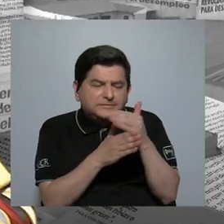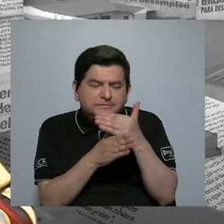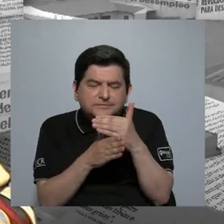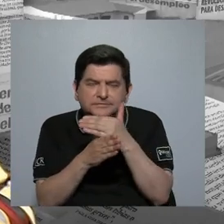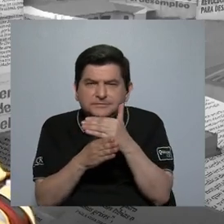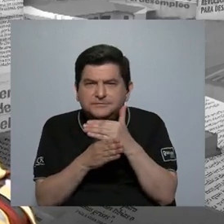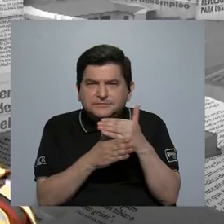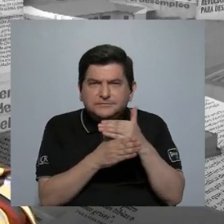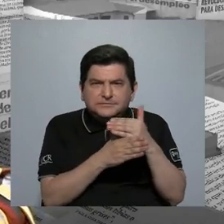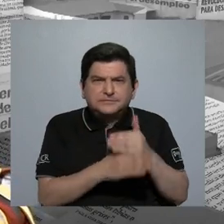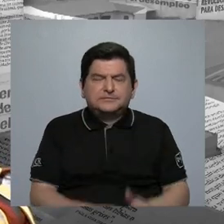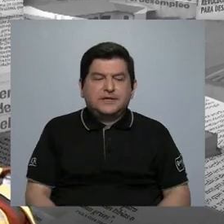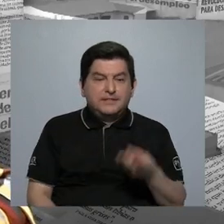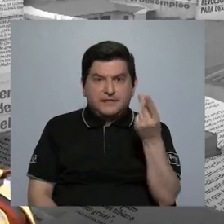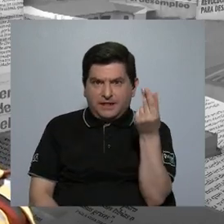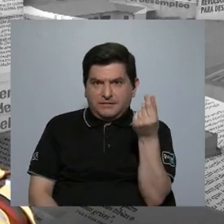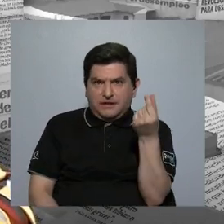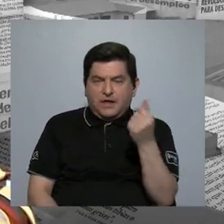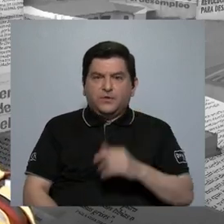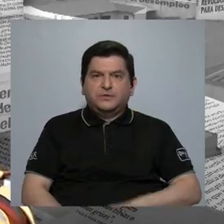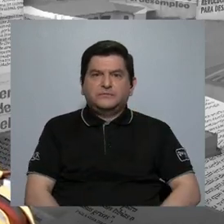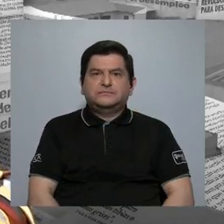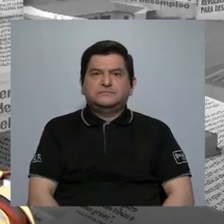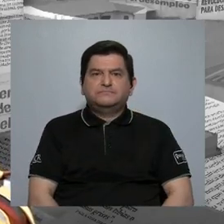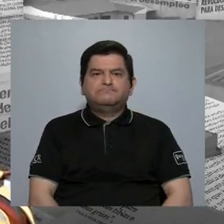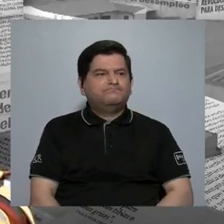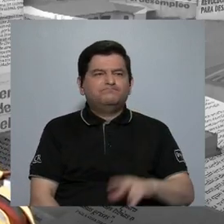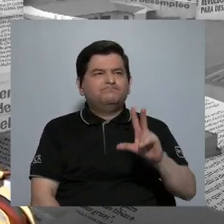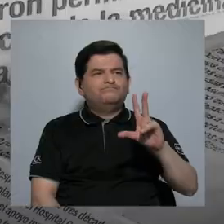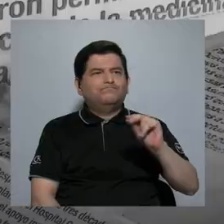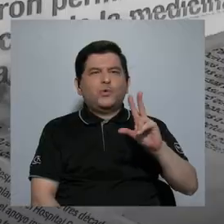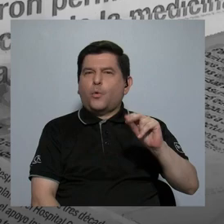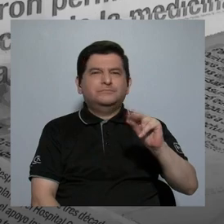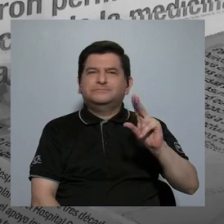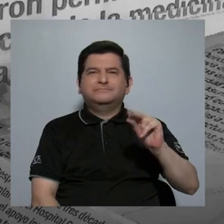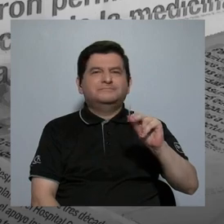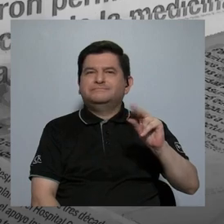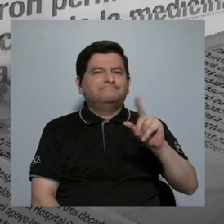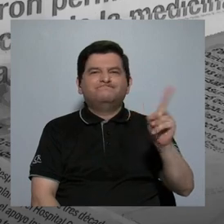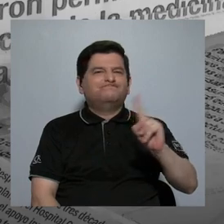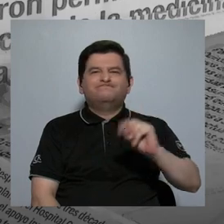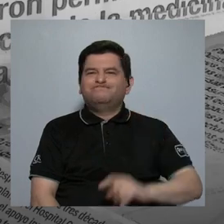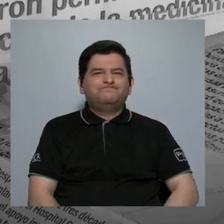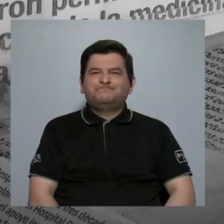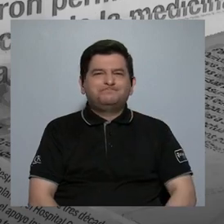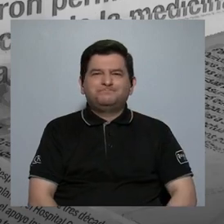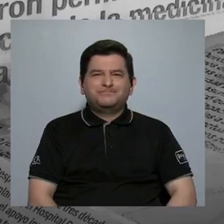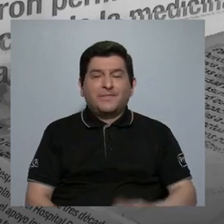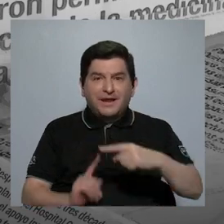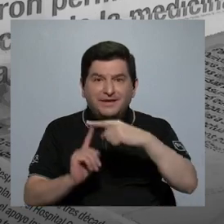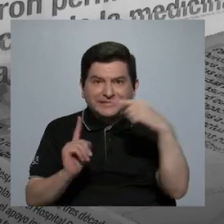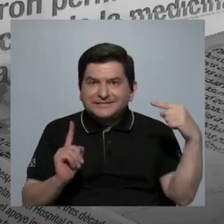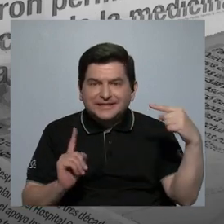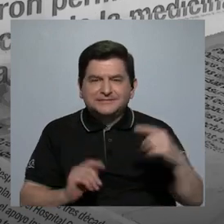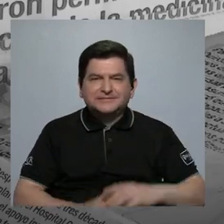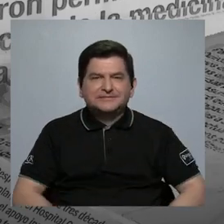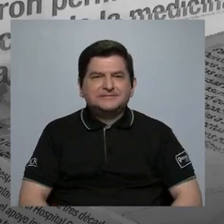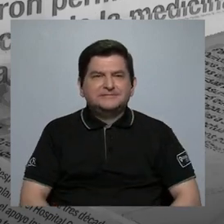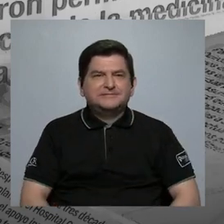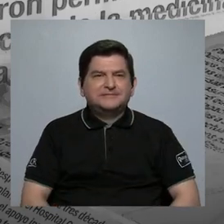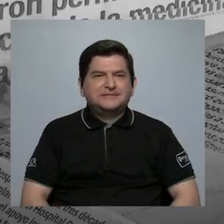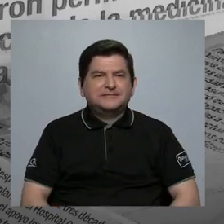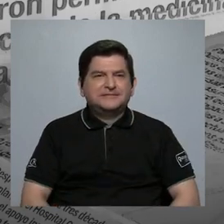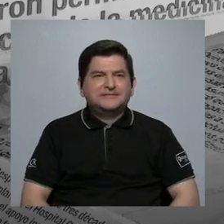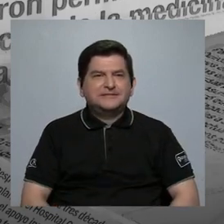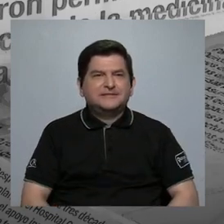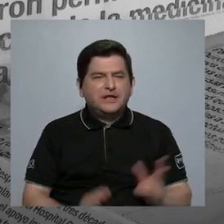repartición de esos dineros. No, no, no está, no. A partir del